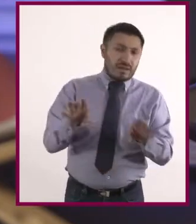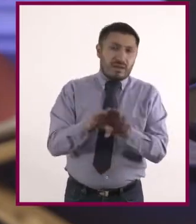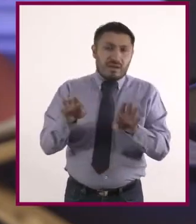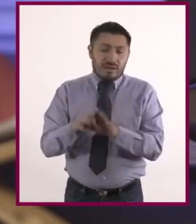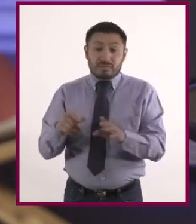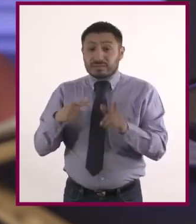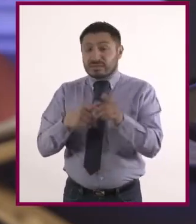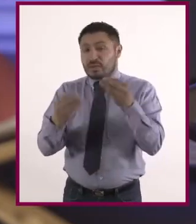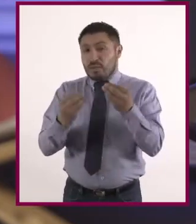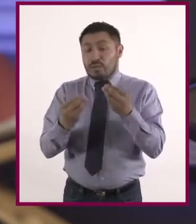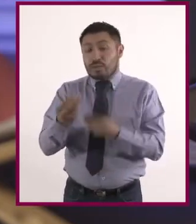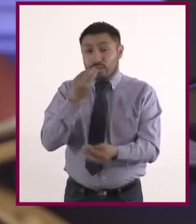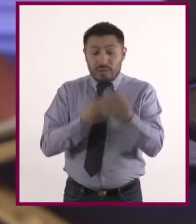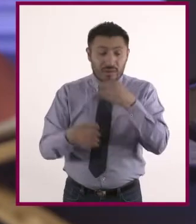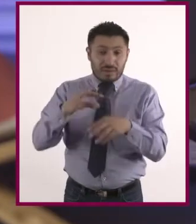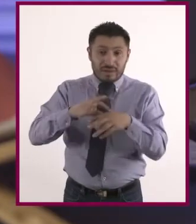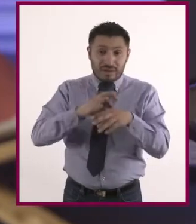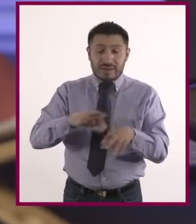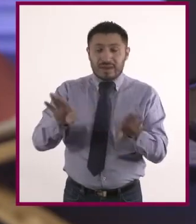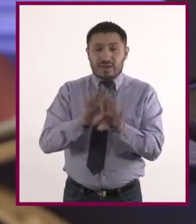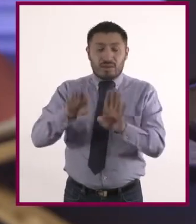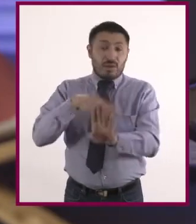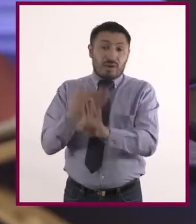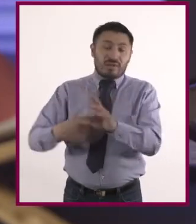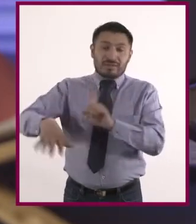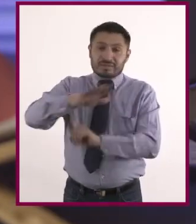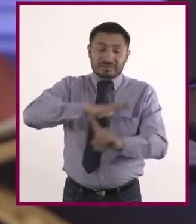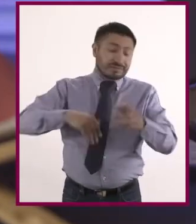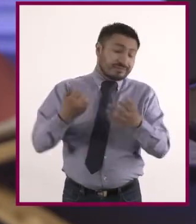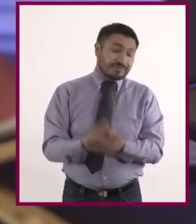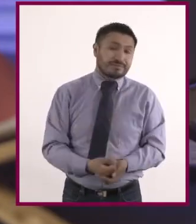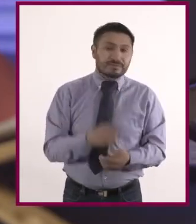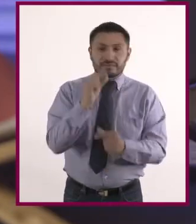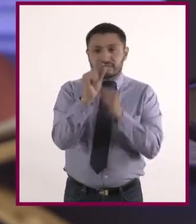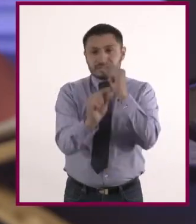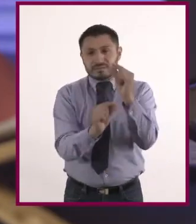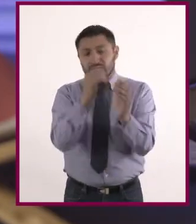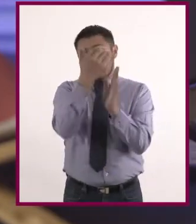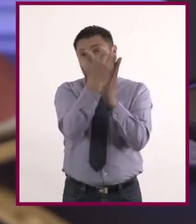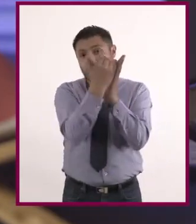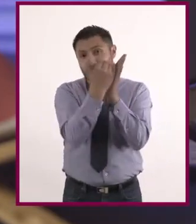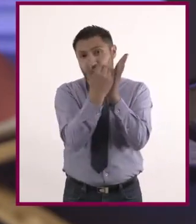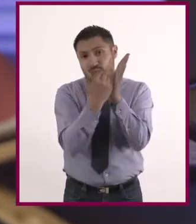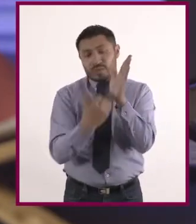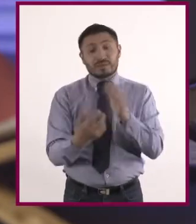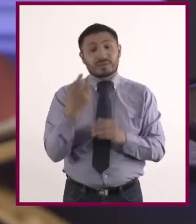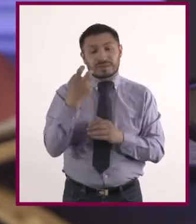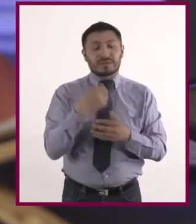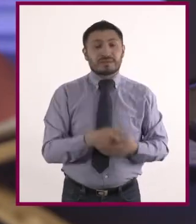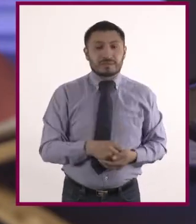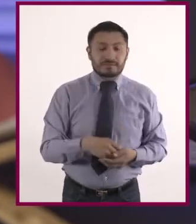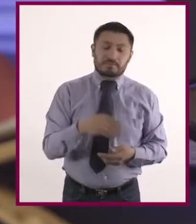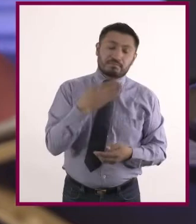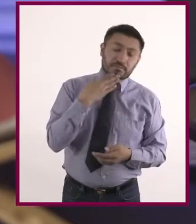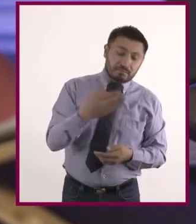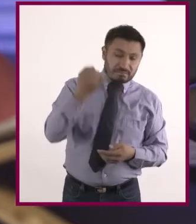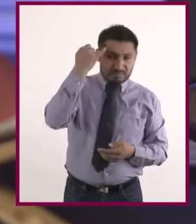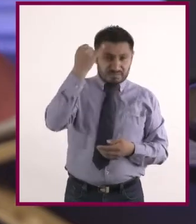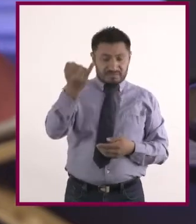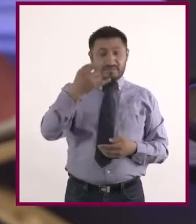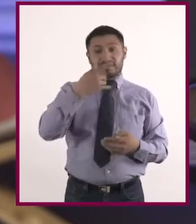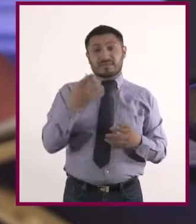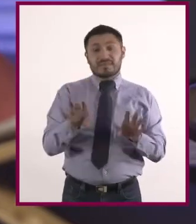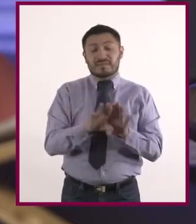acabar con el planeta. Supongo que lo podemos hacer poco a poco hasta eliminar su consumo como posible solución. Estaría bueno considerar